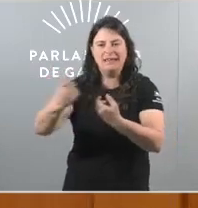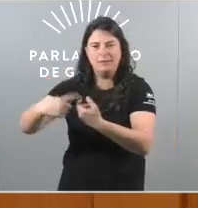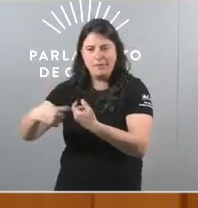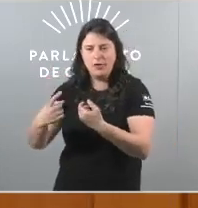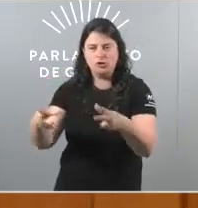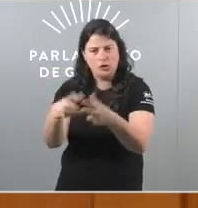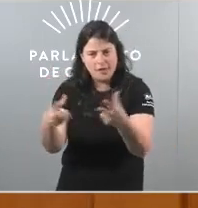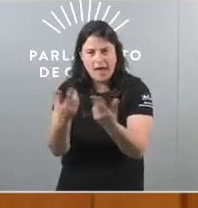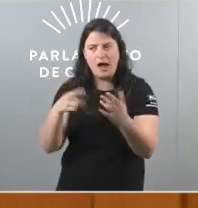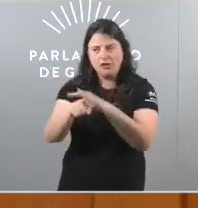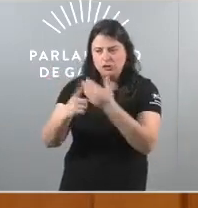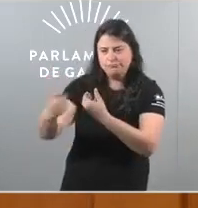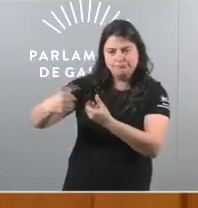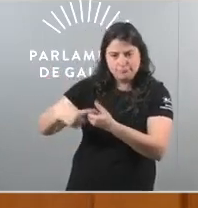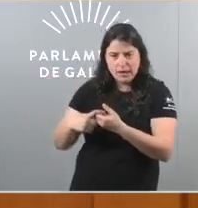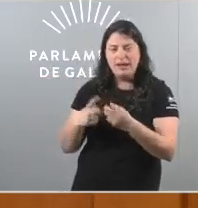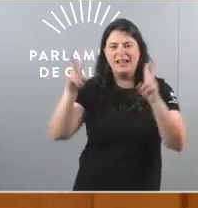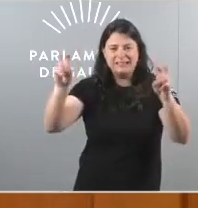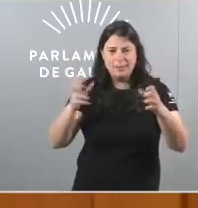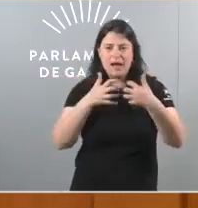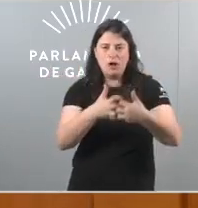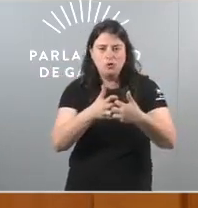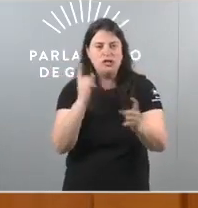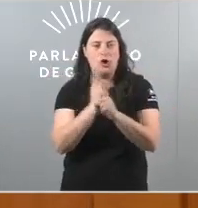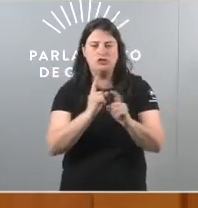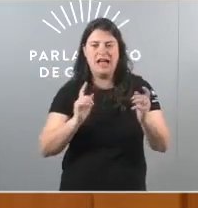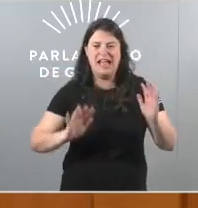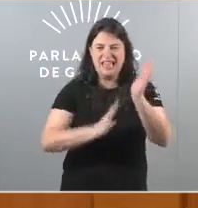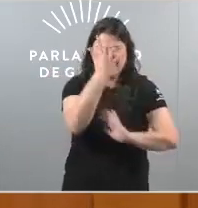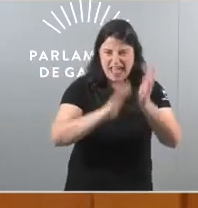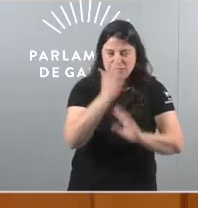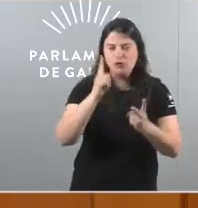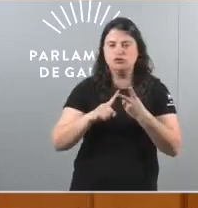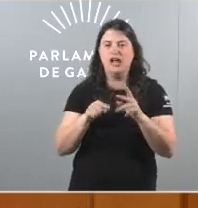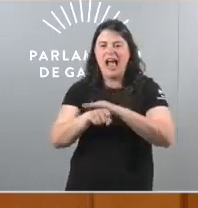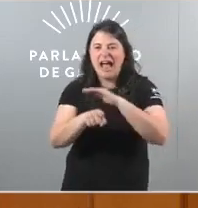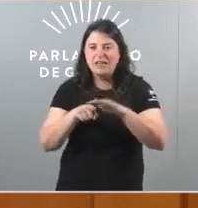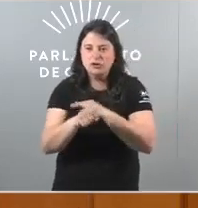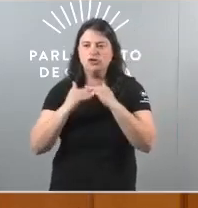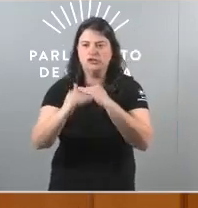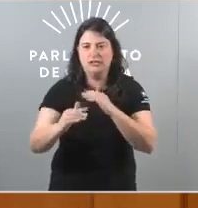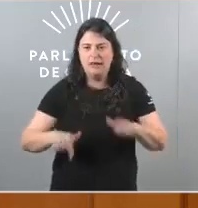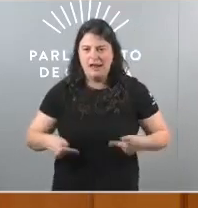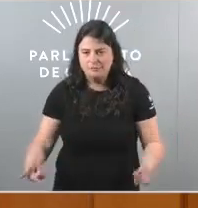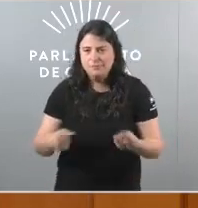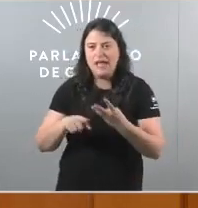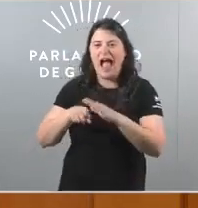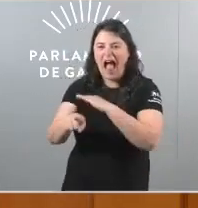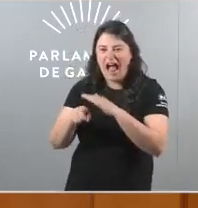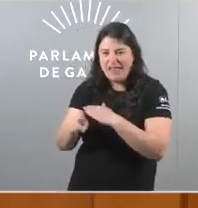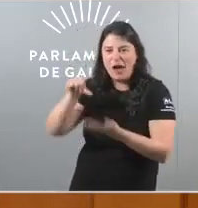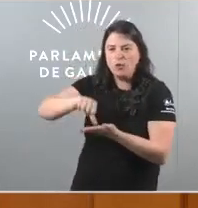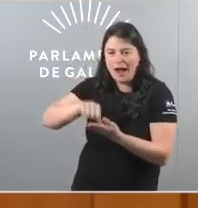sociedade e abordando cuestións como a loita contra os incendios a xestión sostível dos residuos a xenda urbana a